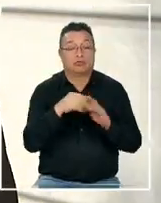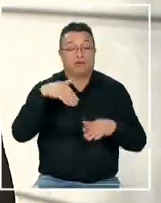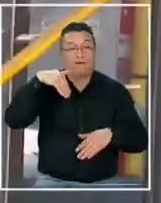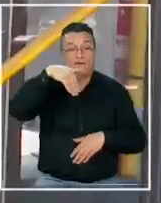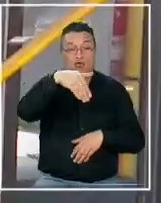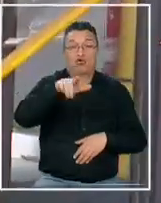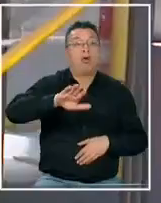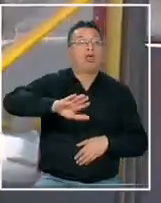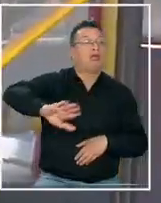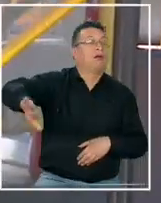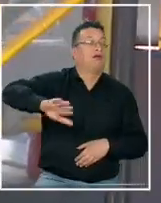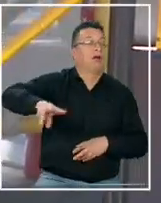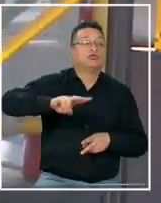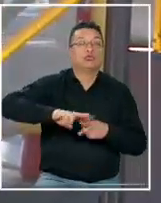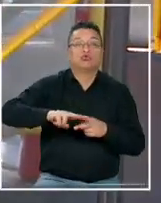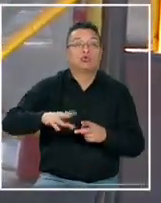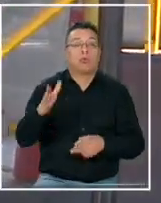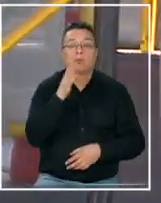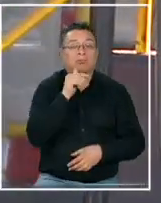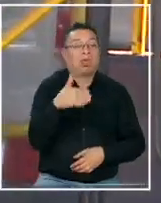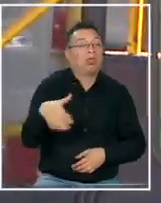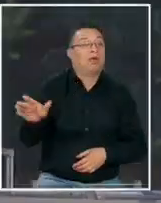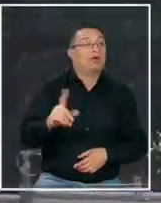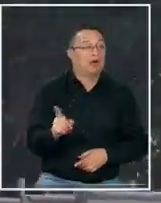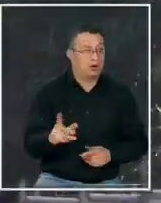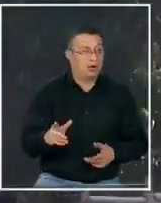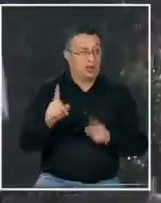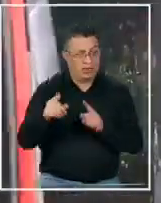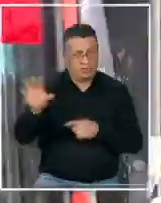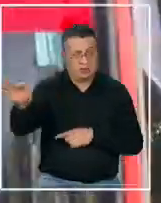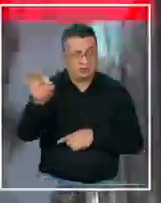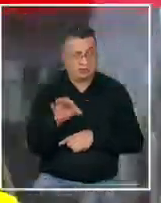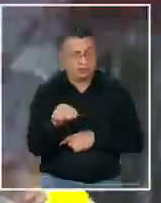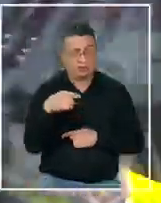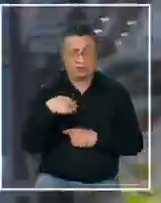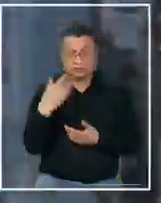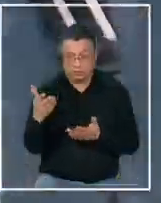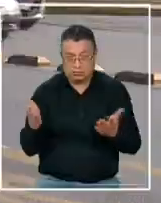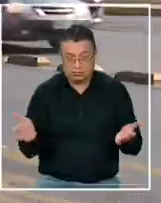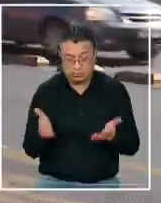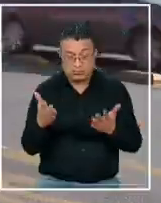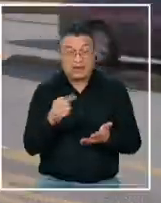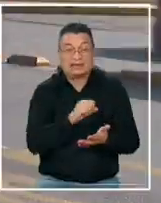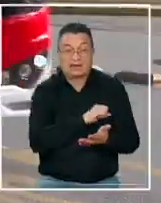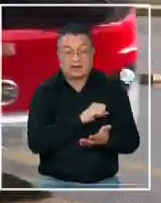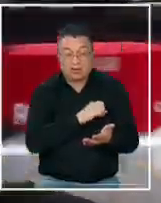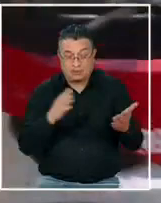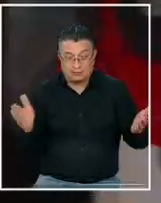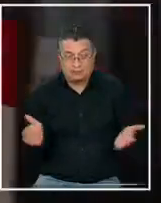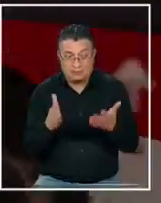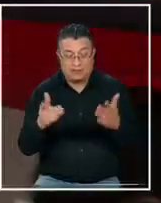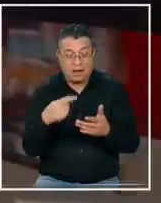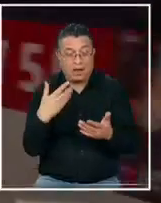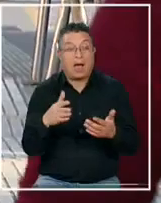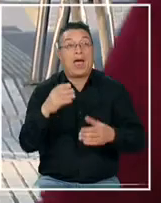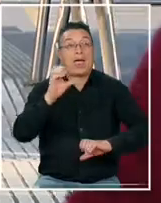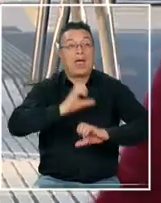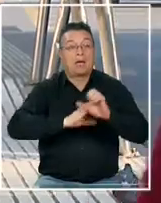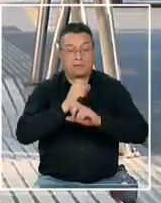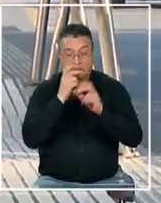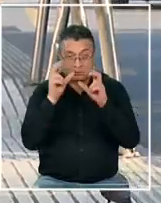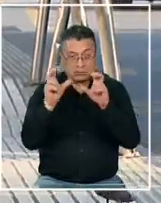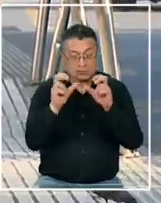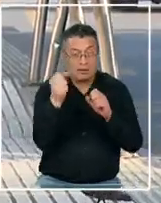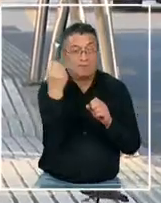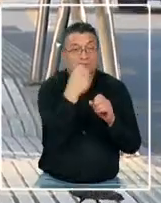de buses como parte de la solución al problema hoy en día no existe ningún sentido económico en Santiago para que las mismas empresas fiscalicen